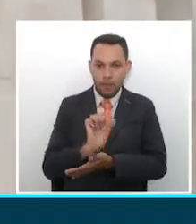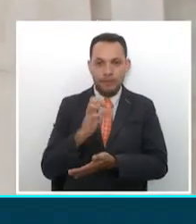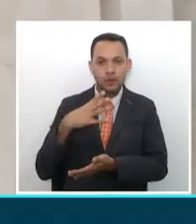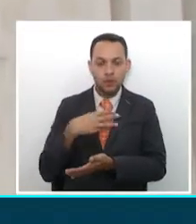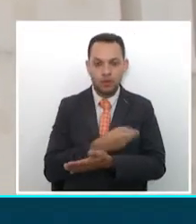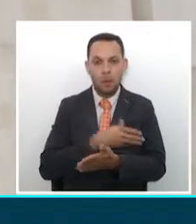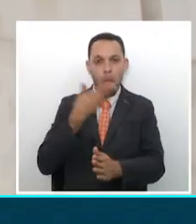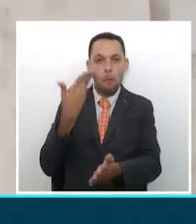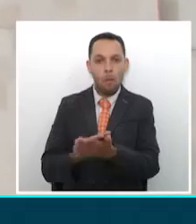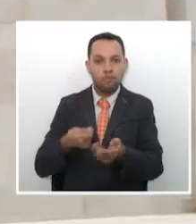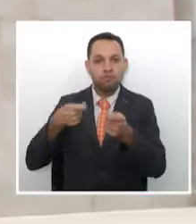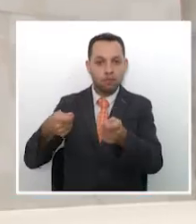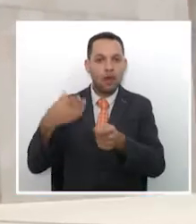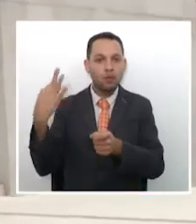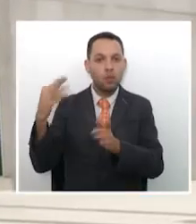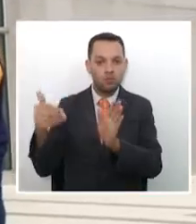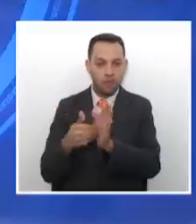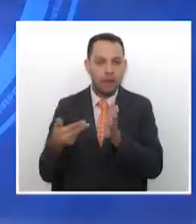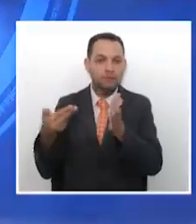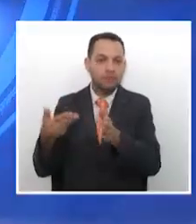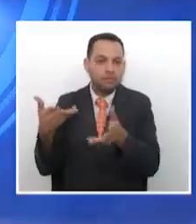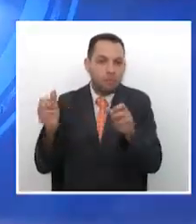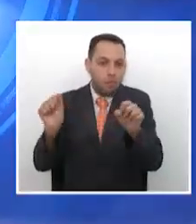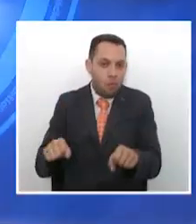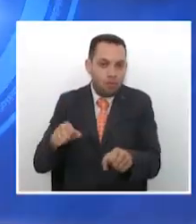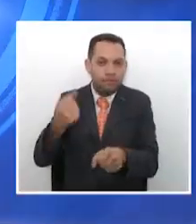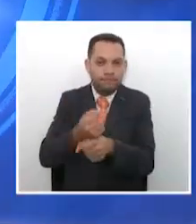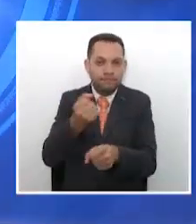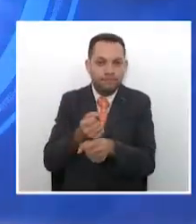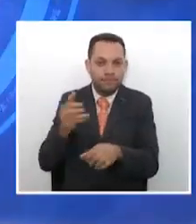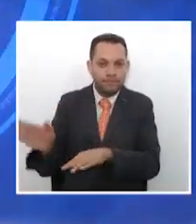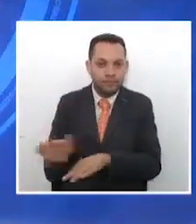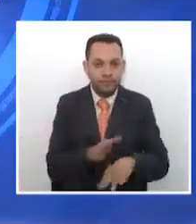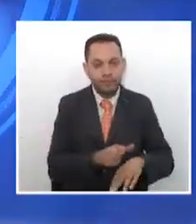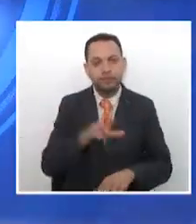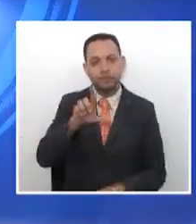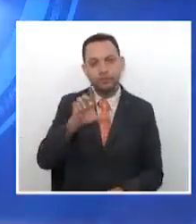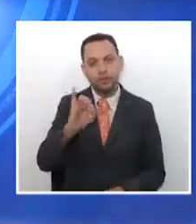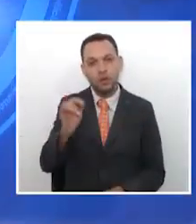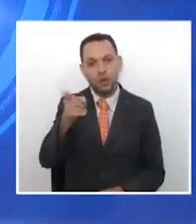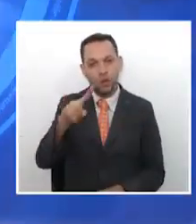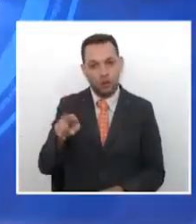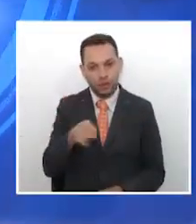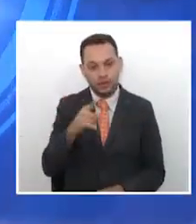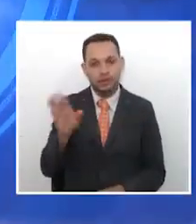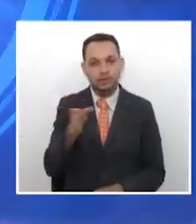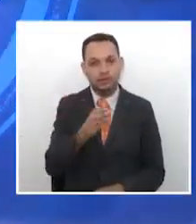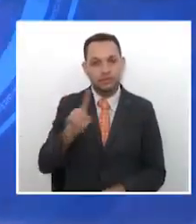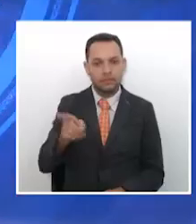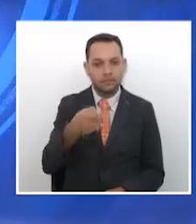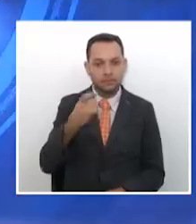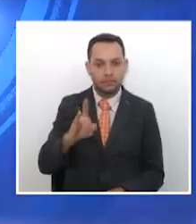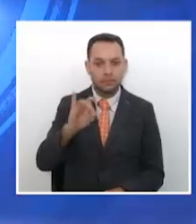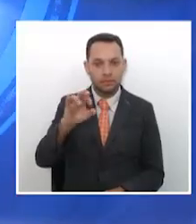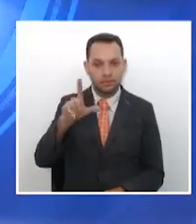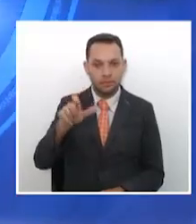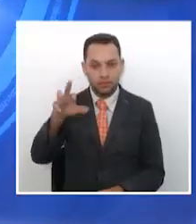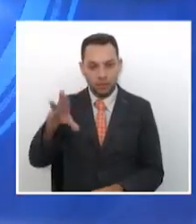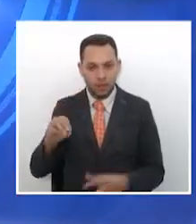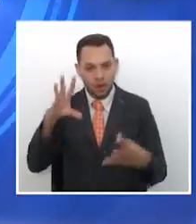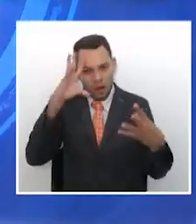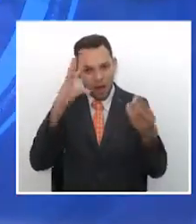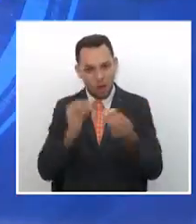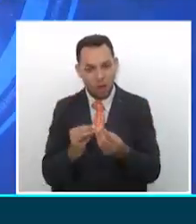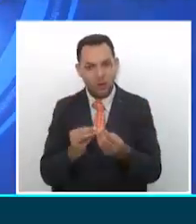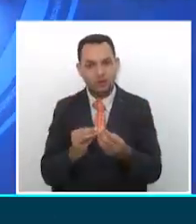de tutela para que los dejen laborar. Luis Guillermo Agudelo Ramírez fue designado por los gobernadores de Caldas, Quindío y Rizaralda como nuevo